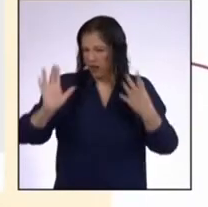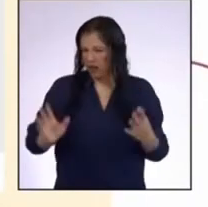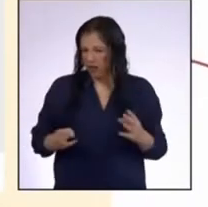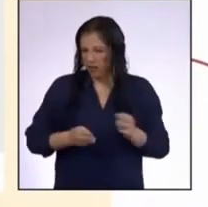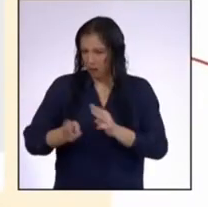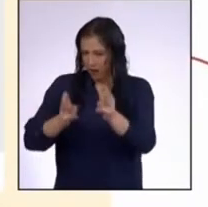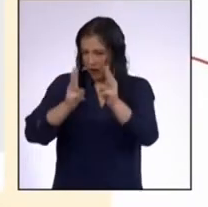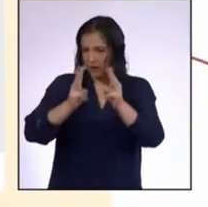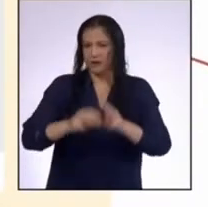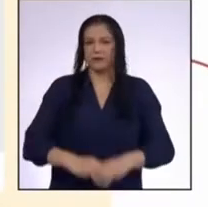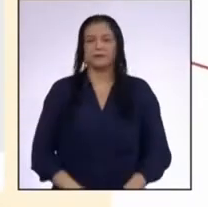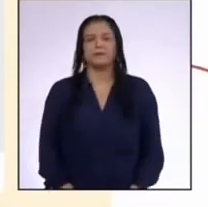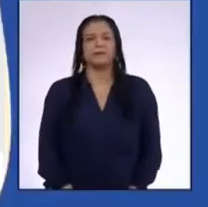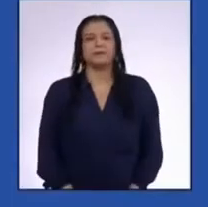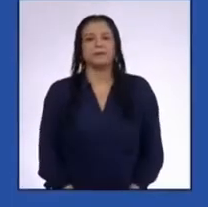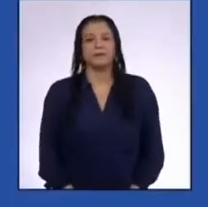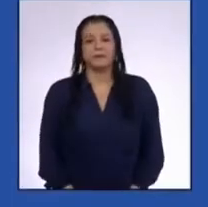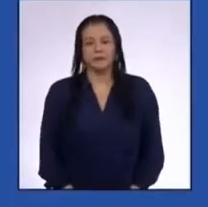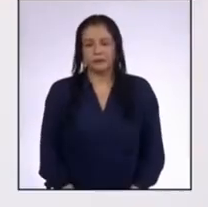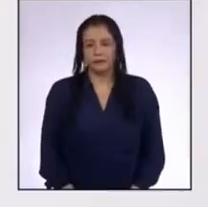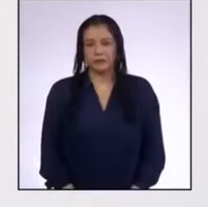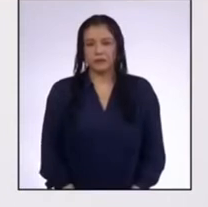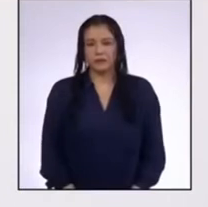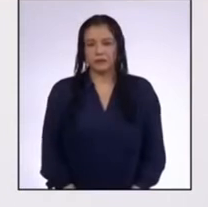forma